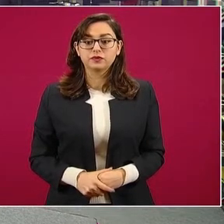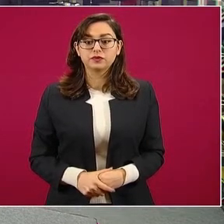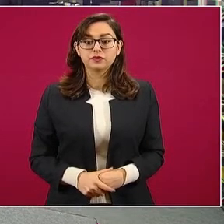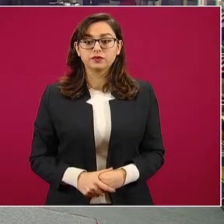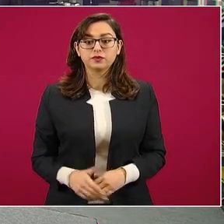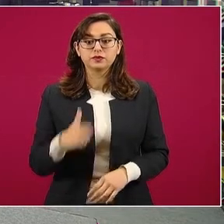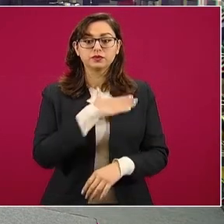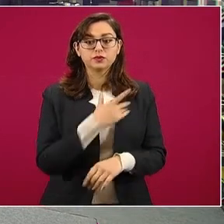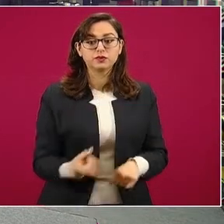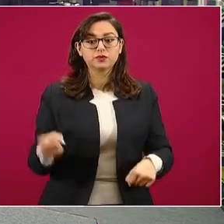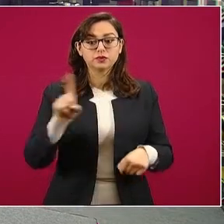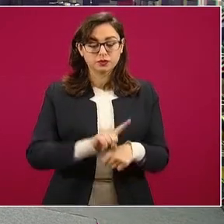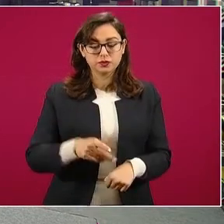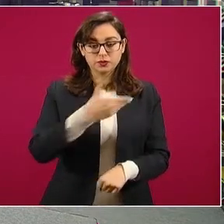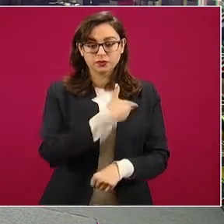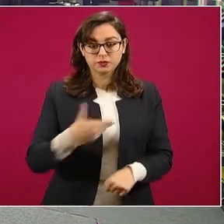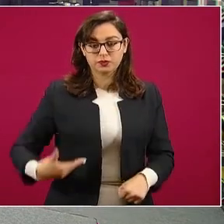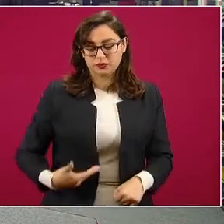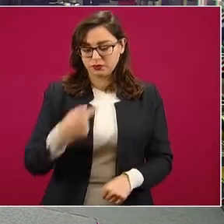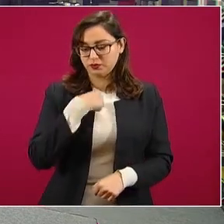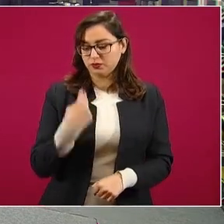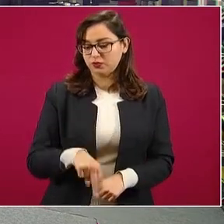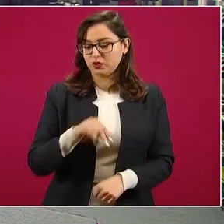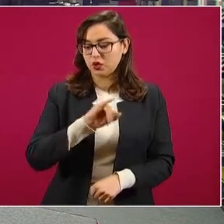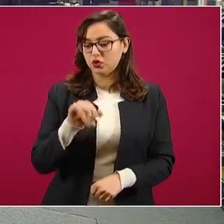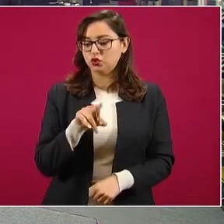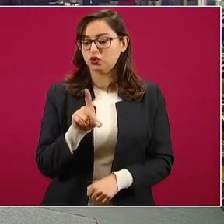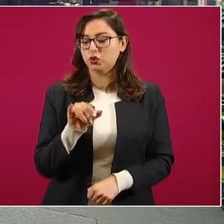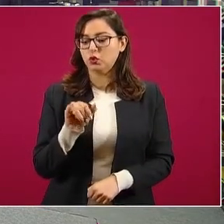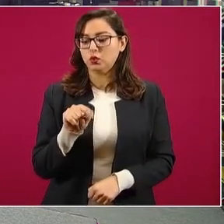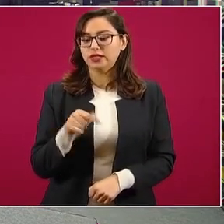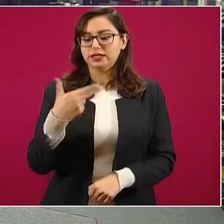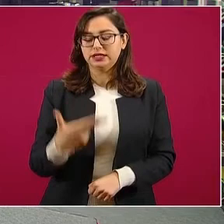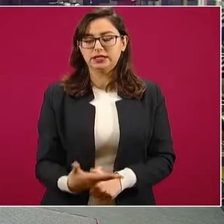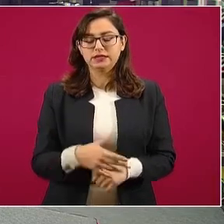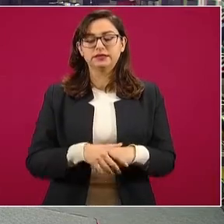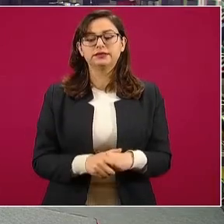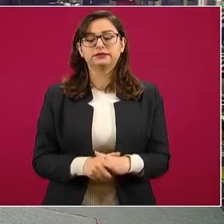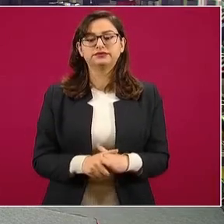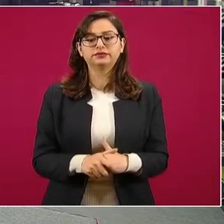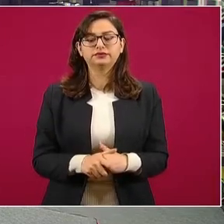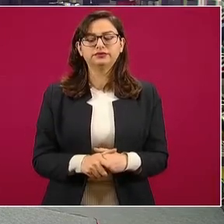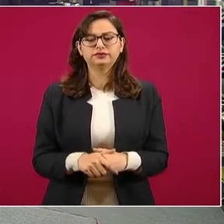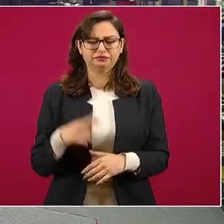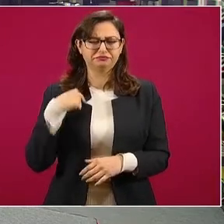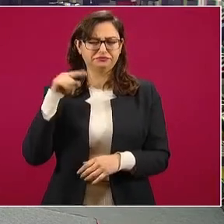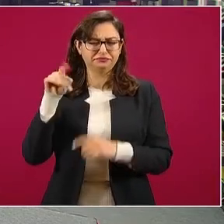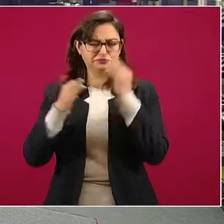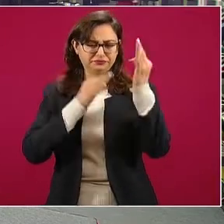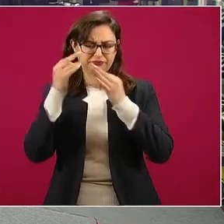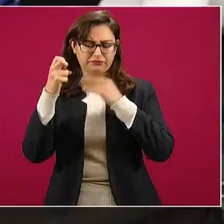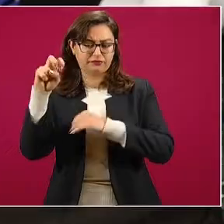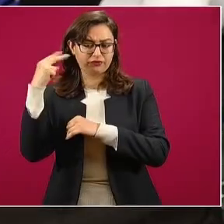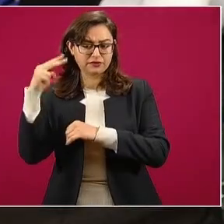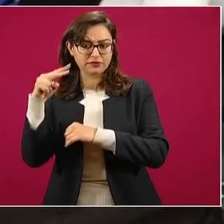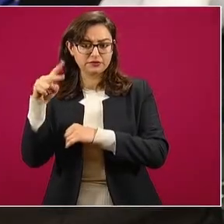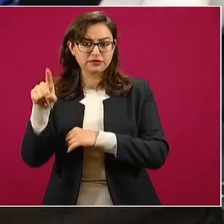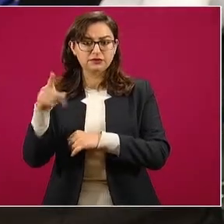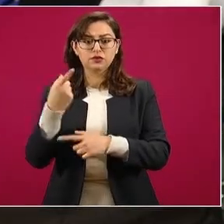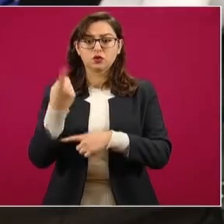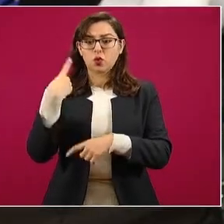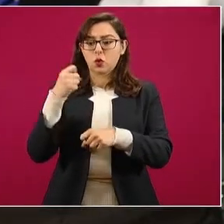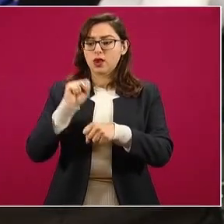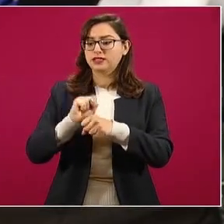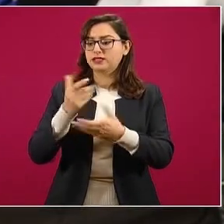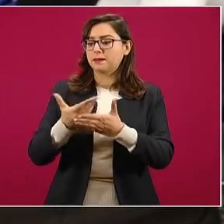Buenos días, presidente. Judith Sánchez Reyes, corresponsal de Imagen del Golfo de Veracruz. Presidente, la semana pasada se aprobó en el Senado de